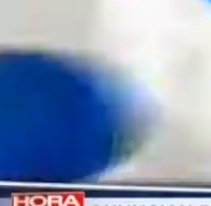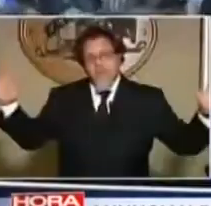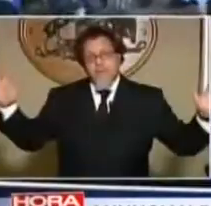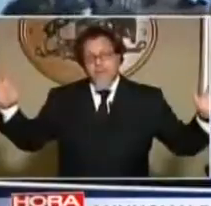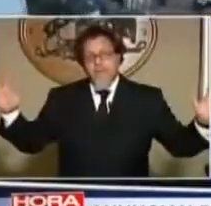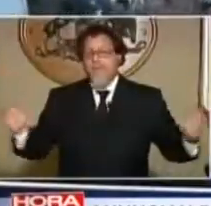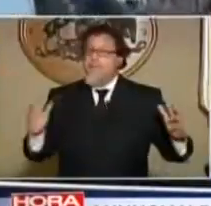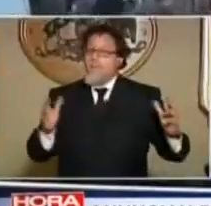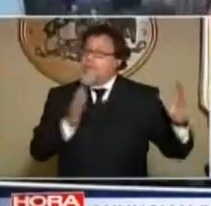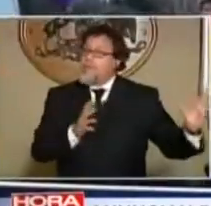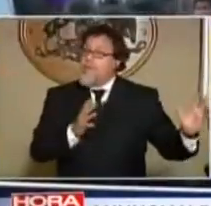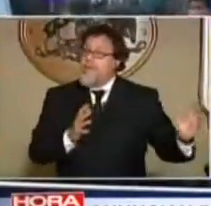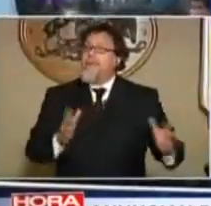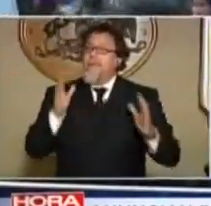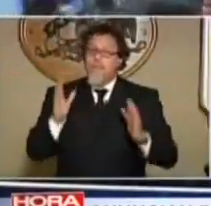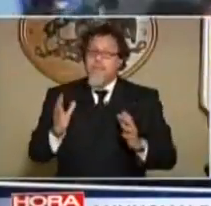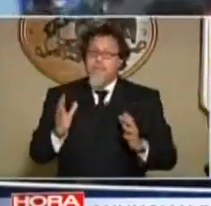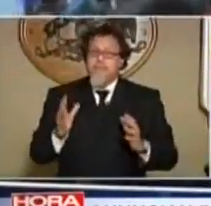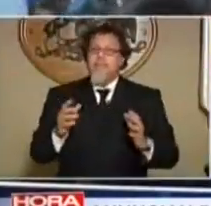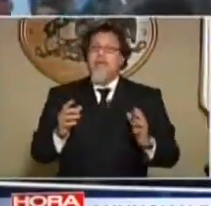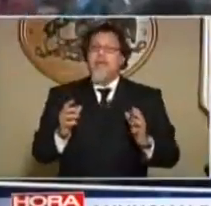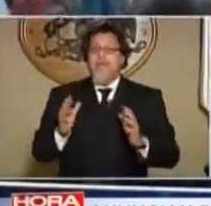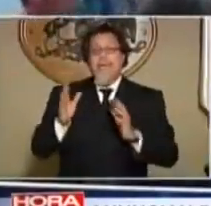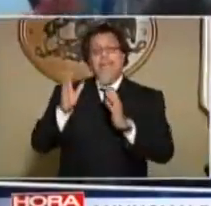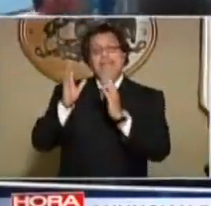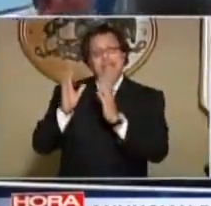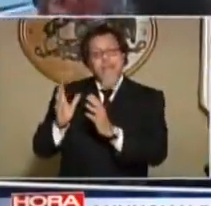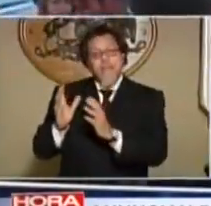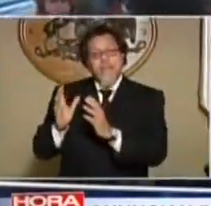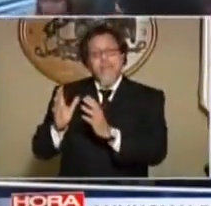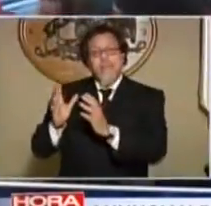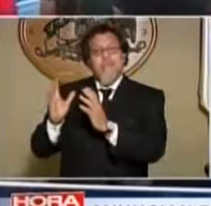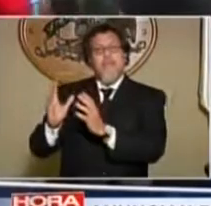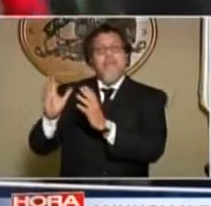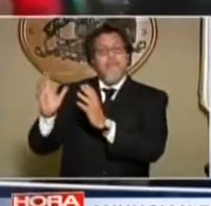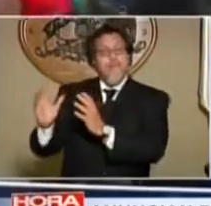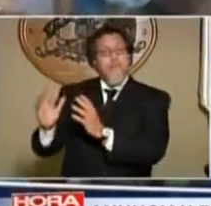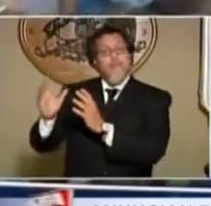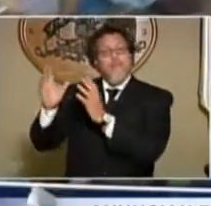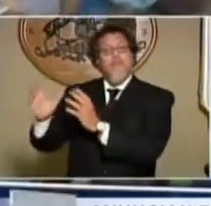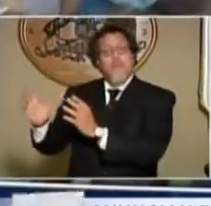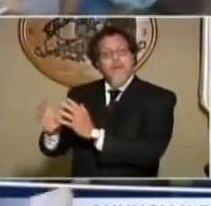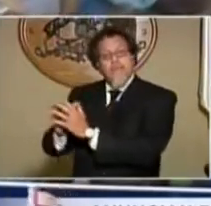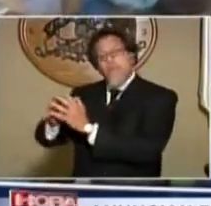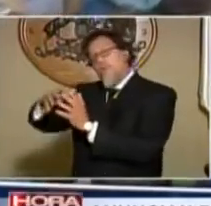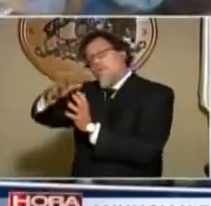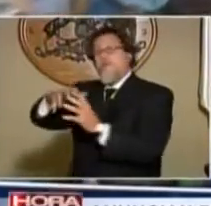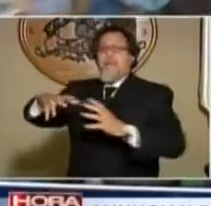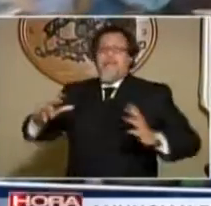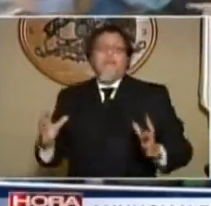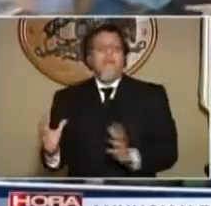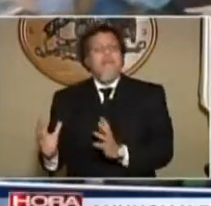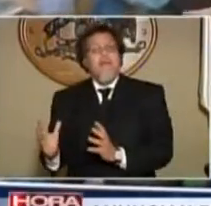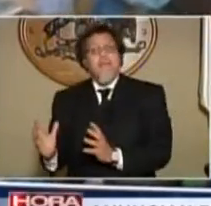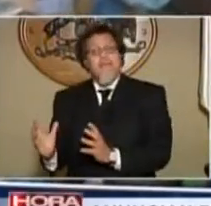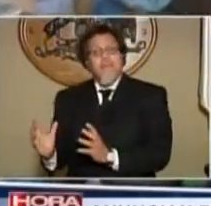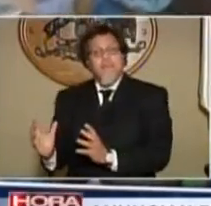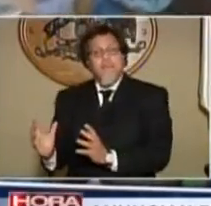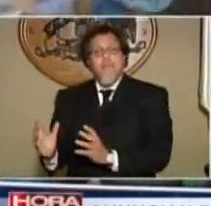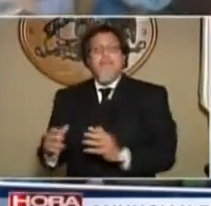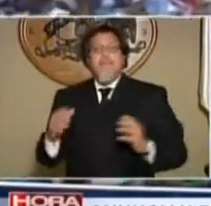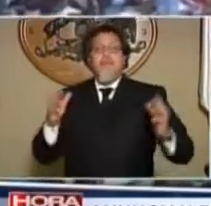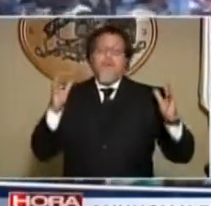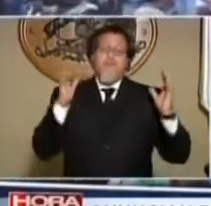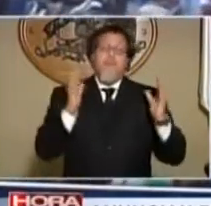para que veamos la diferencia. Pero así fue. Y después, a los que eran allegados, se les dio la posibilidad de un subsidio de arriendo fuera del terreno que estaban